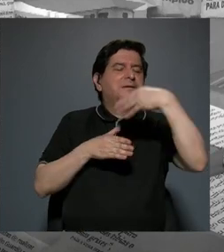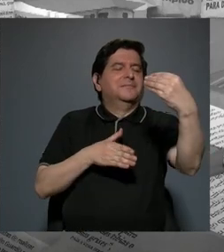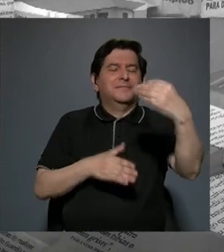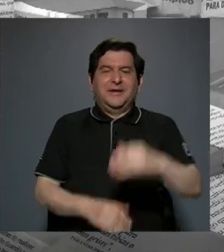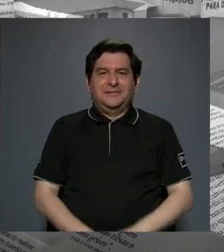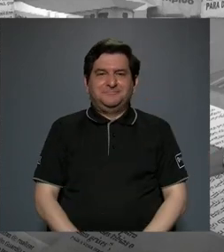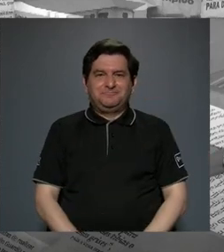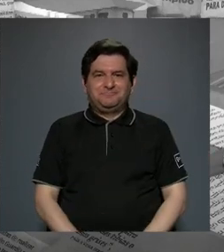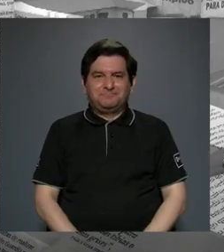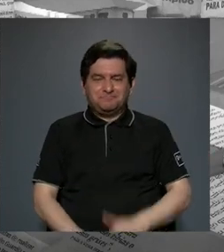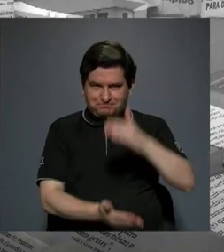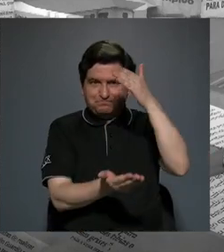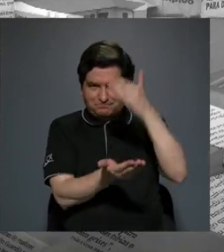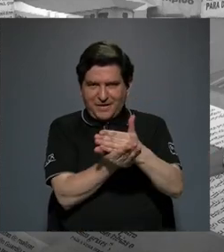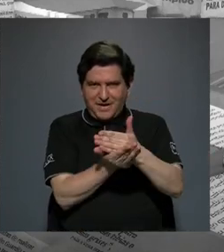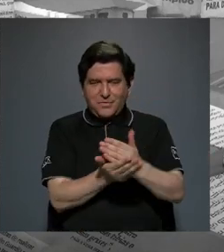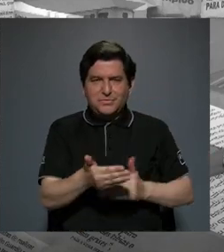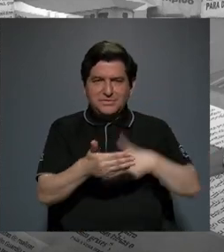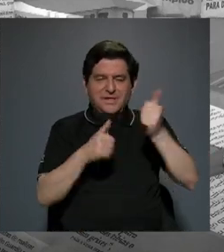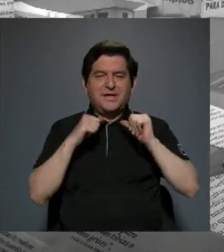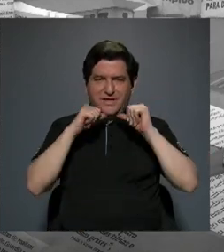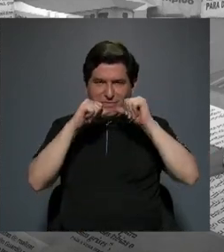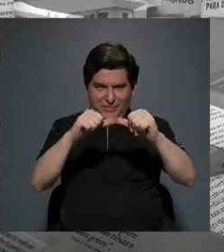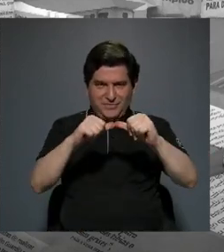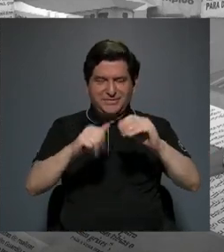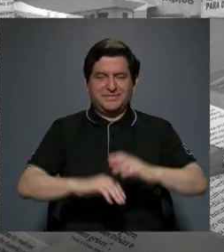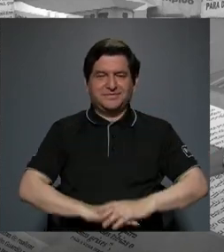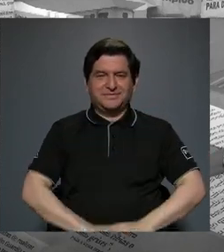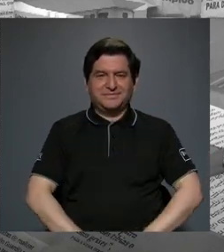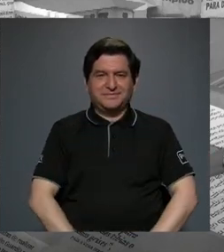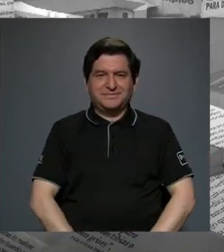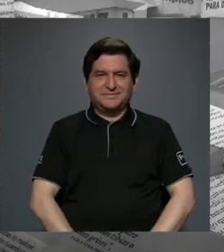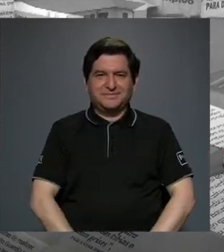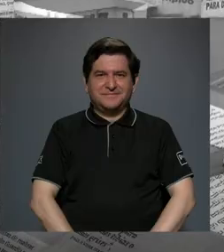afuera vamos a hacer una pausa y enseguida estamos con ustedes